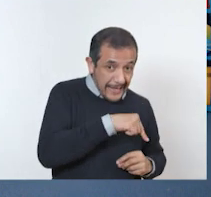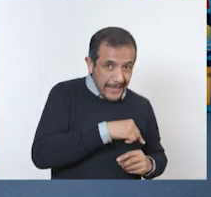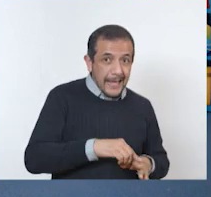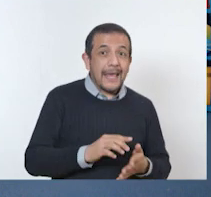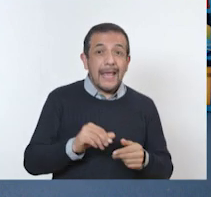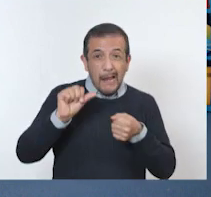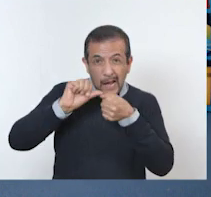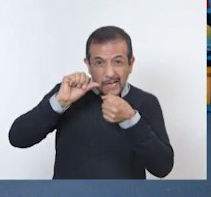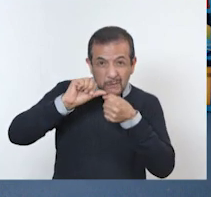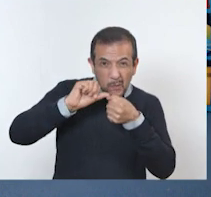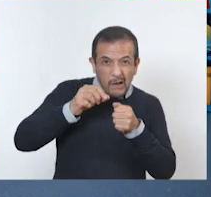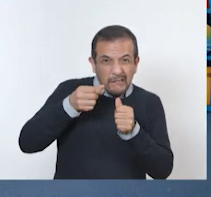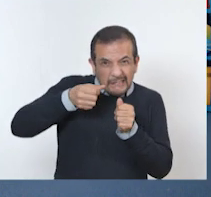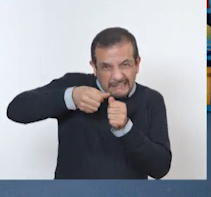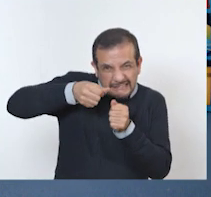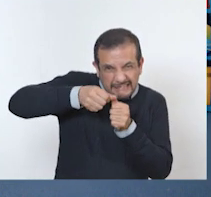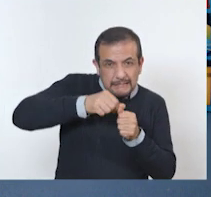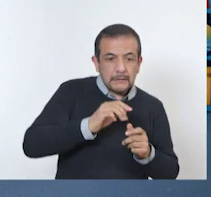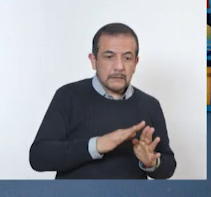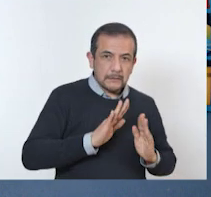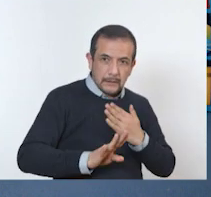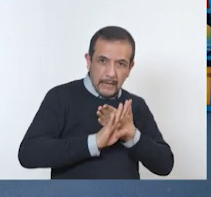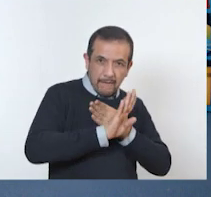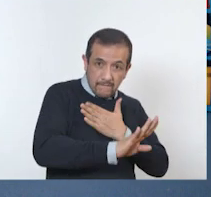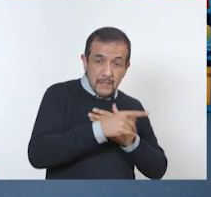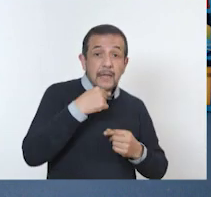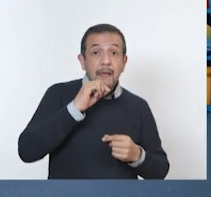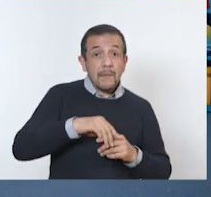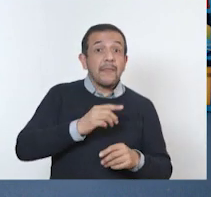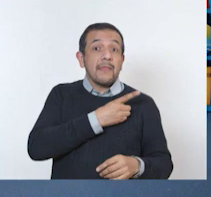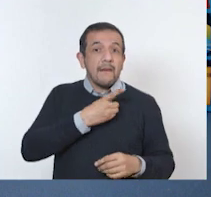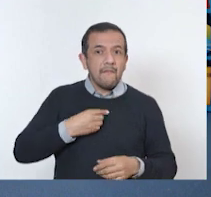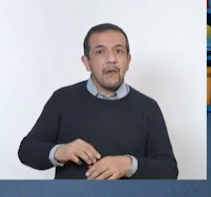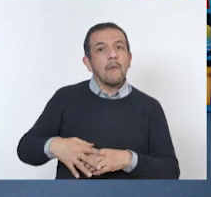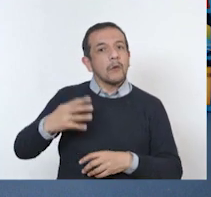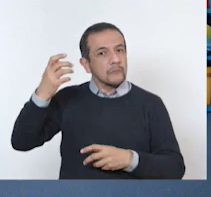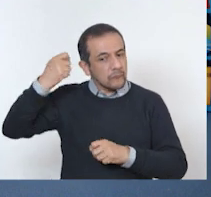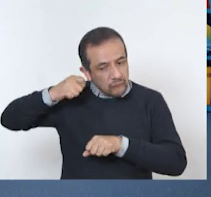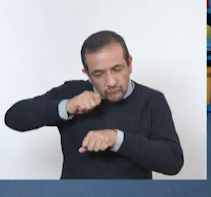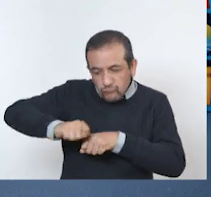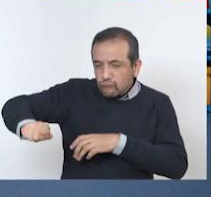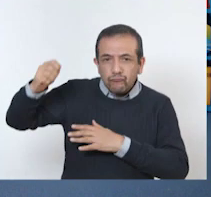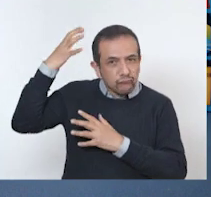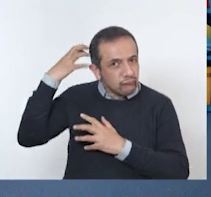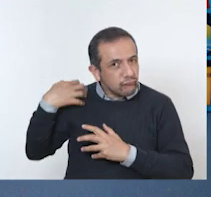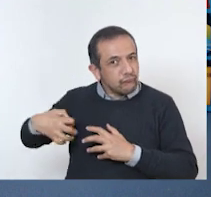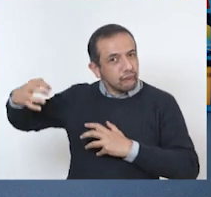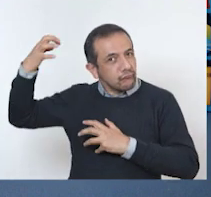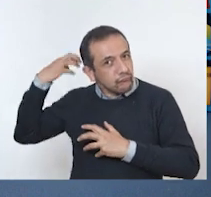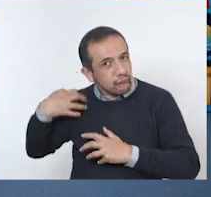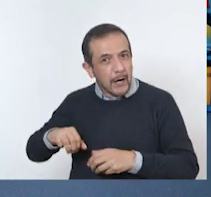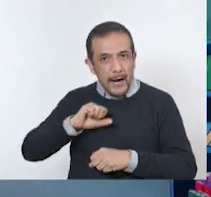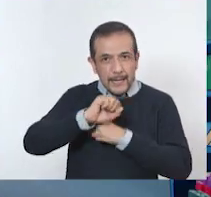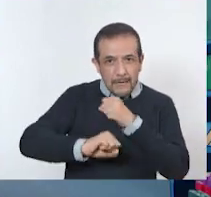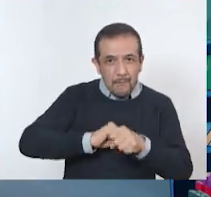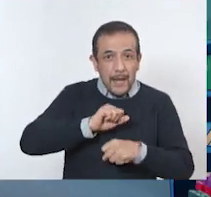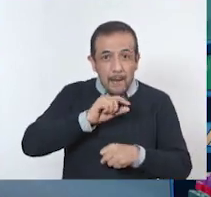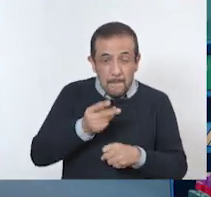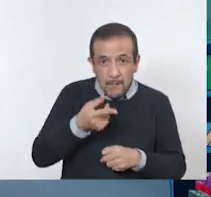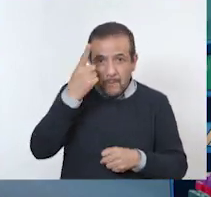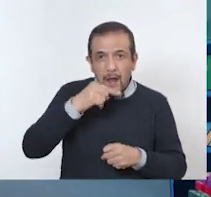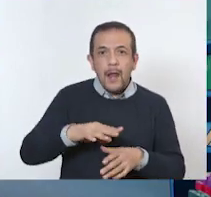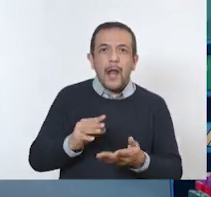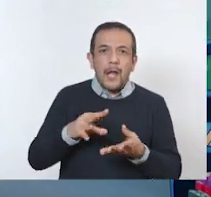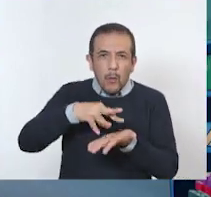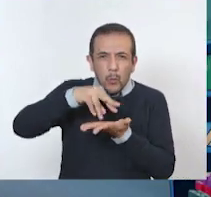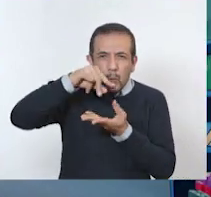surban las pulgas y las garrapatas. También hay que cepillarlos para que les quitemos todo el polvo. Es correcto. Mantener